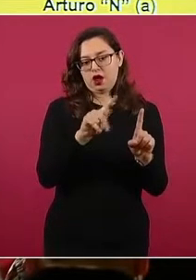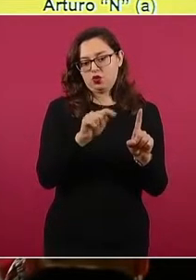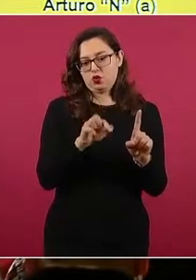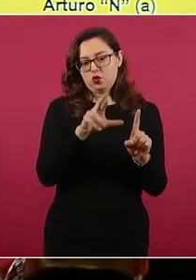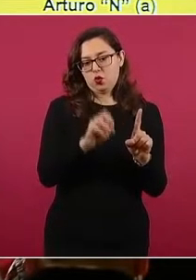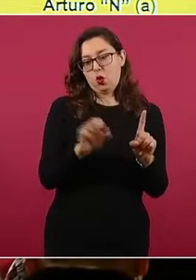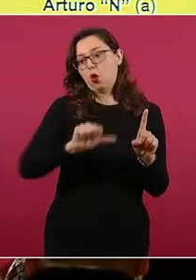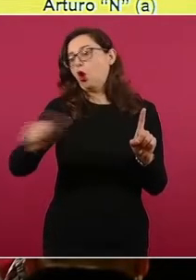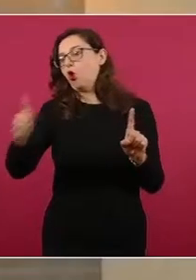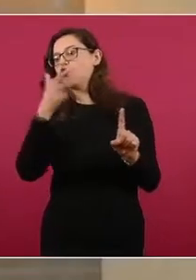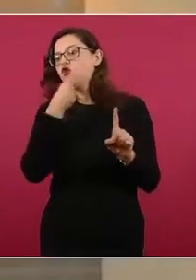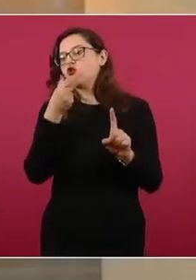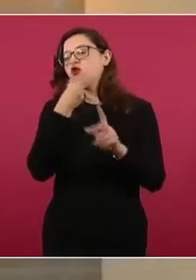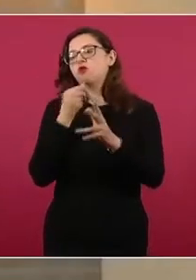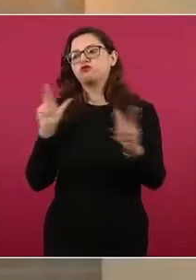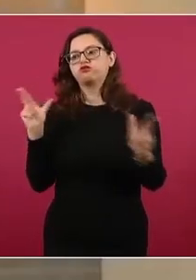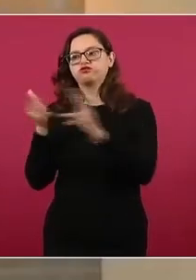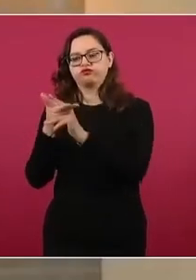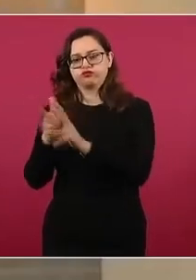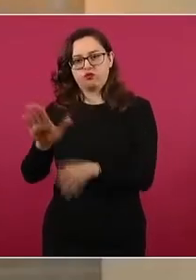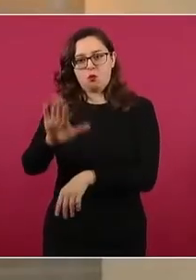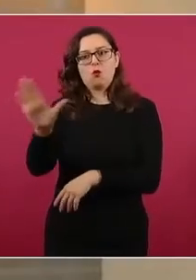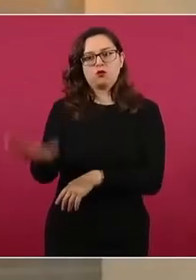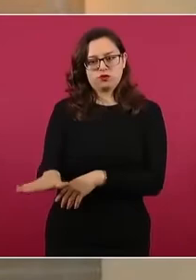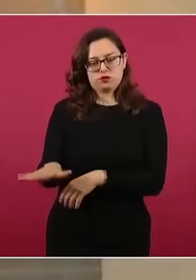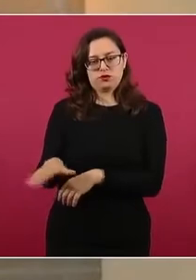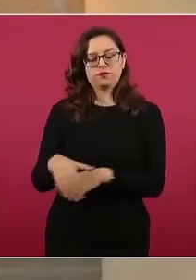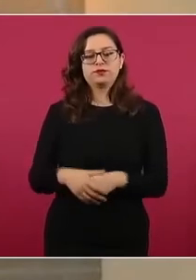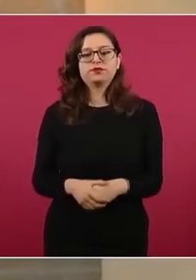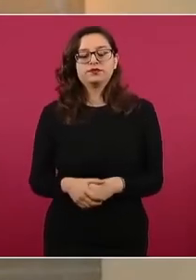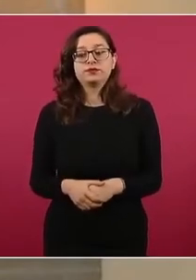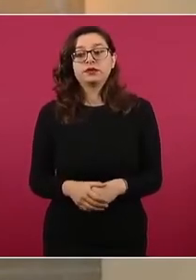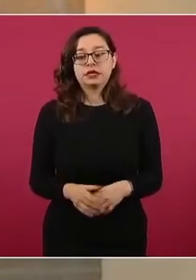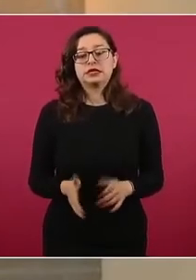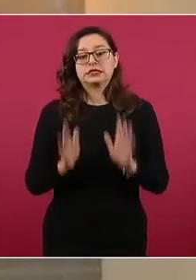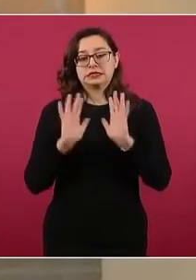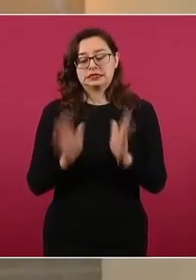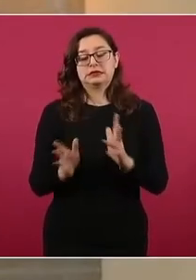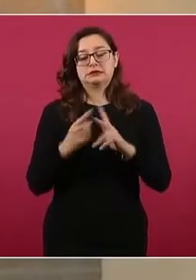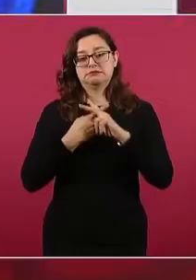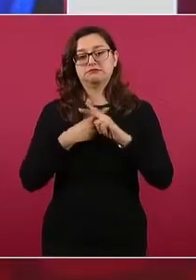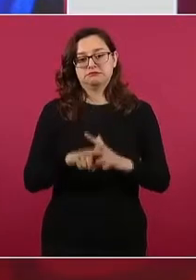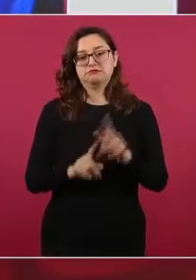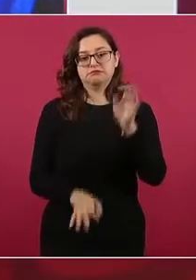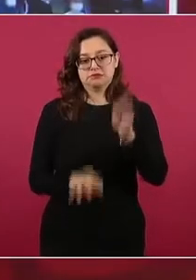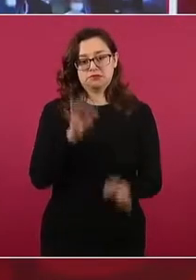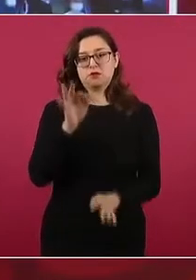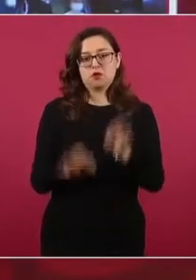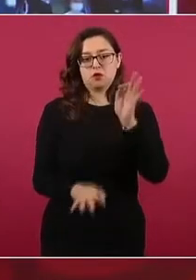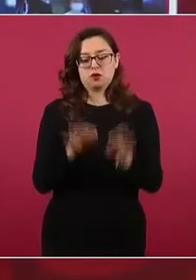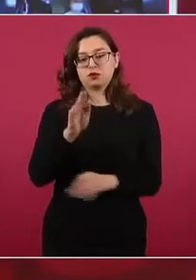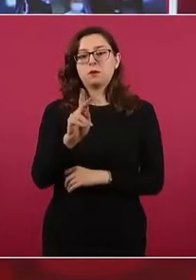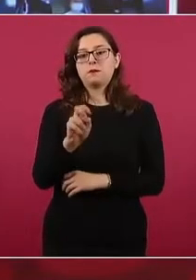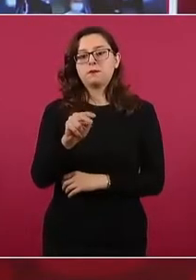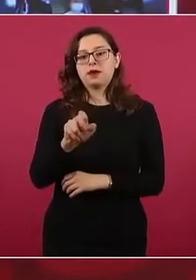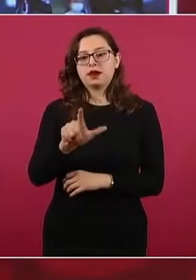2021. Está ya la solicitud para su vinculación a proceso penal. Siguiente.